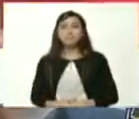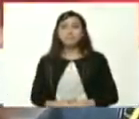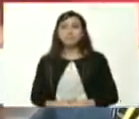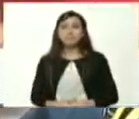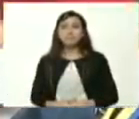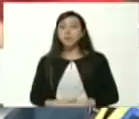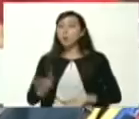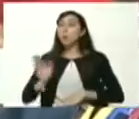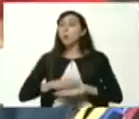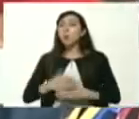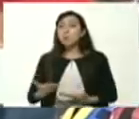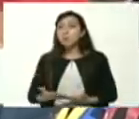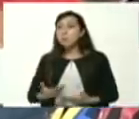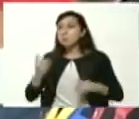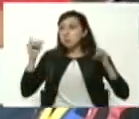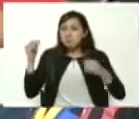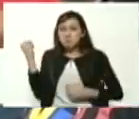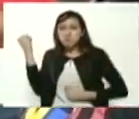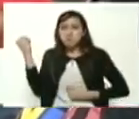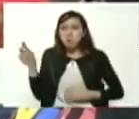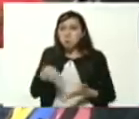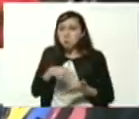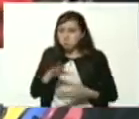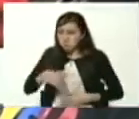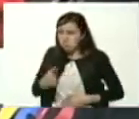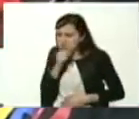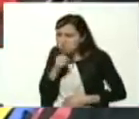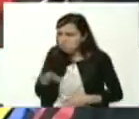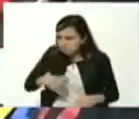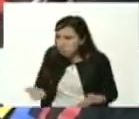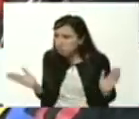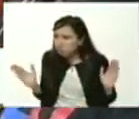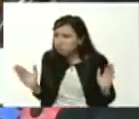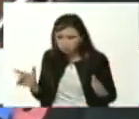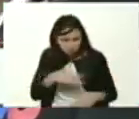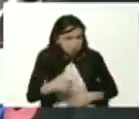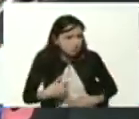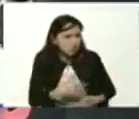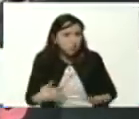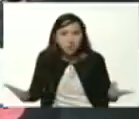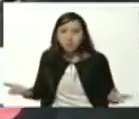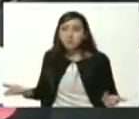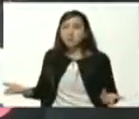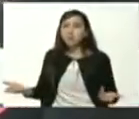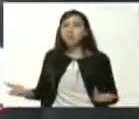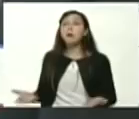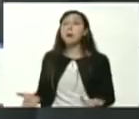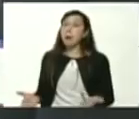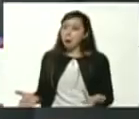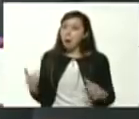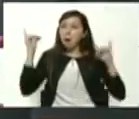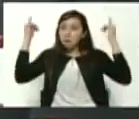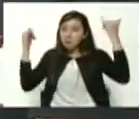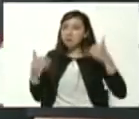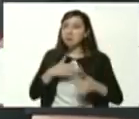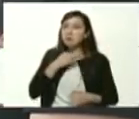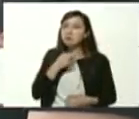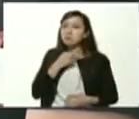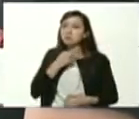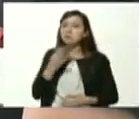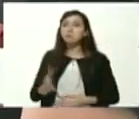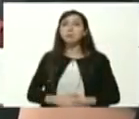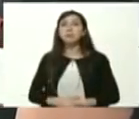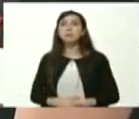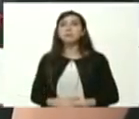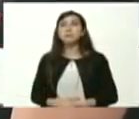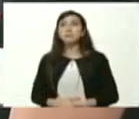porque uno tiene que echar su bailadita su cantadita ¿verdad? no les provoca el bochinche no les provoca